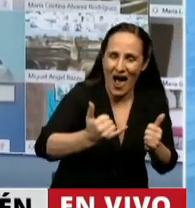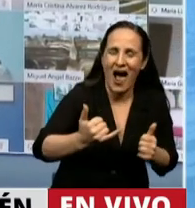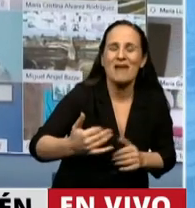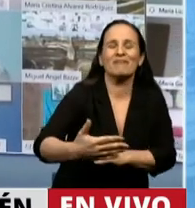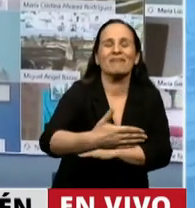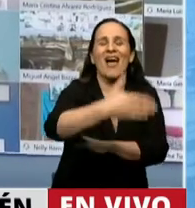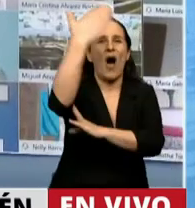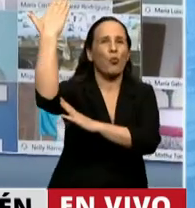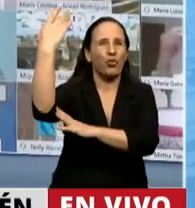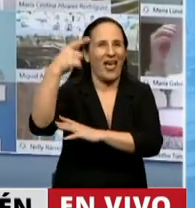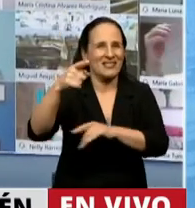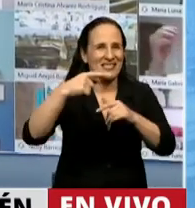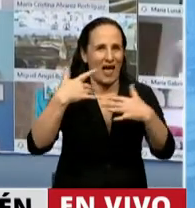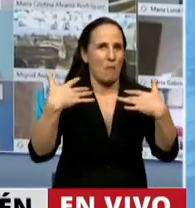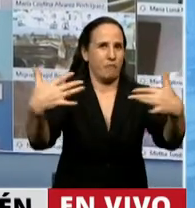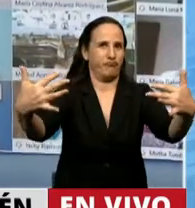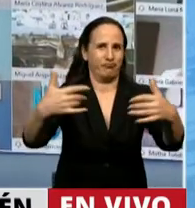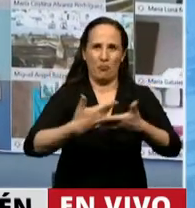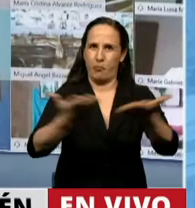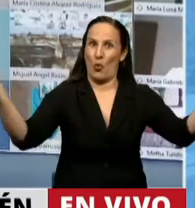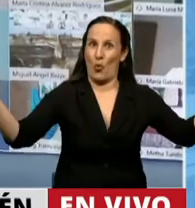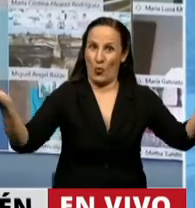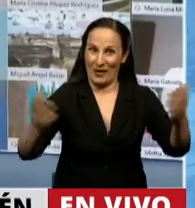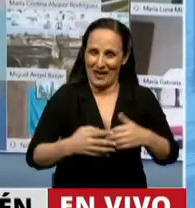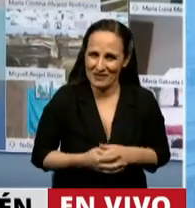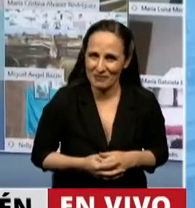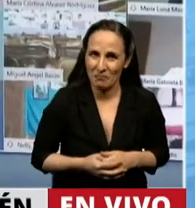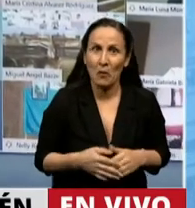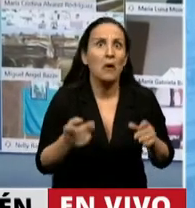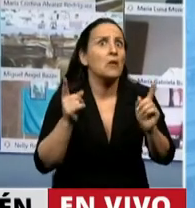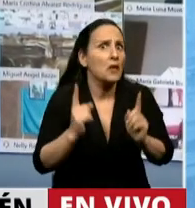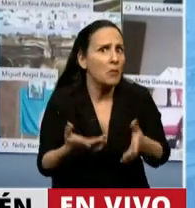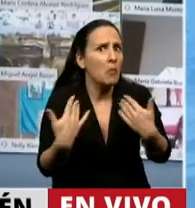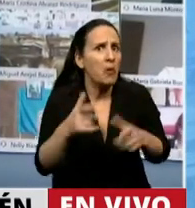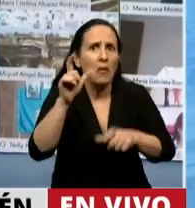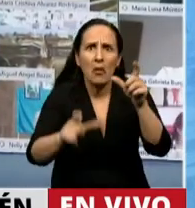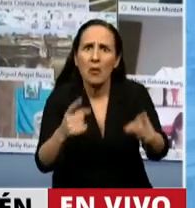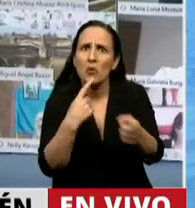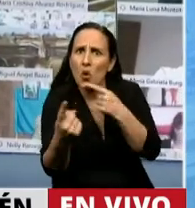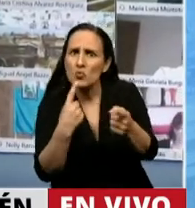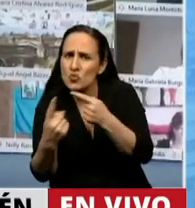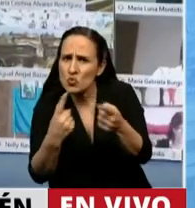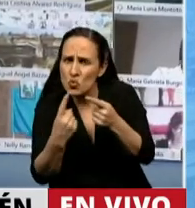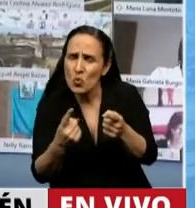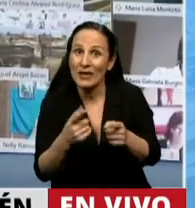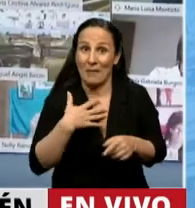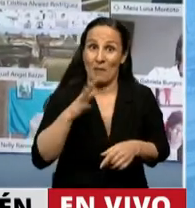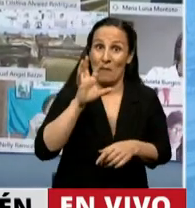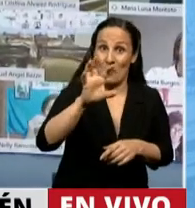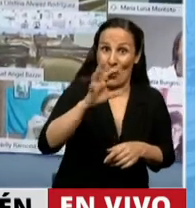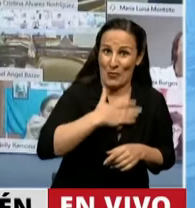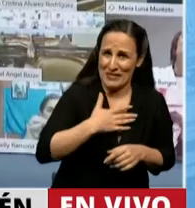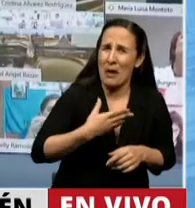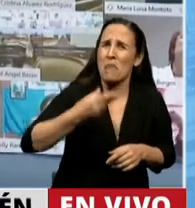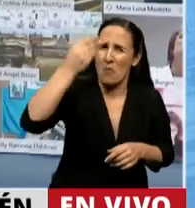públicas, los informes ambientales y las consultas populares que se han llevado adelante en mi provincia en